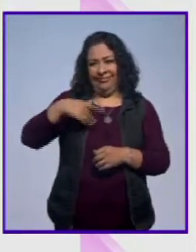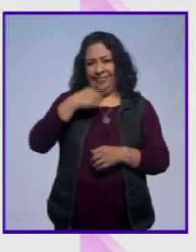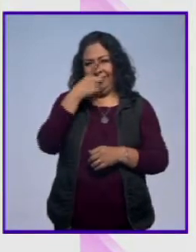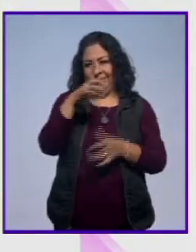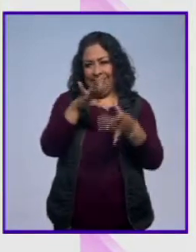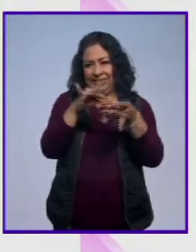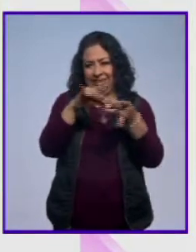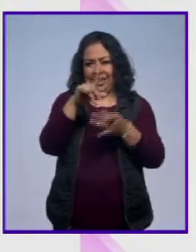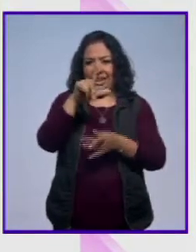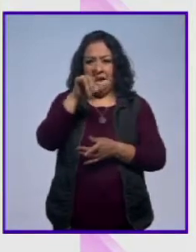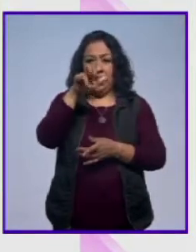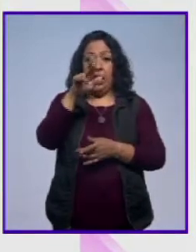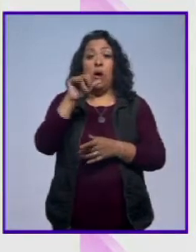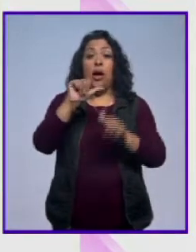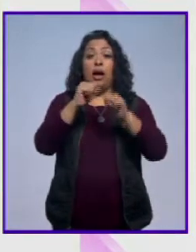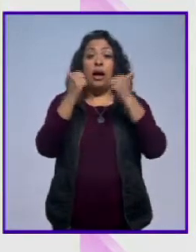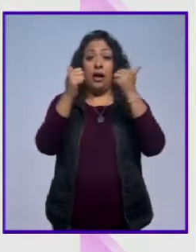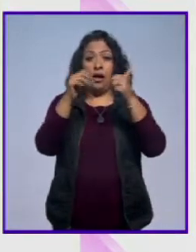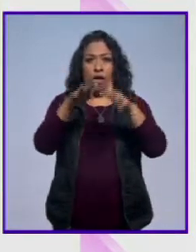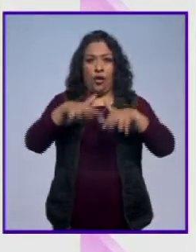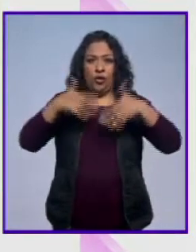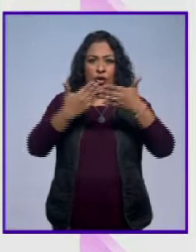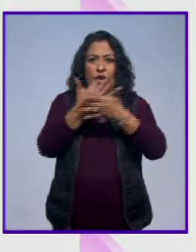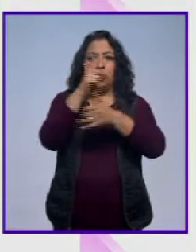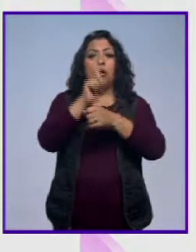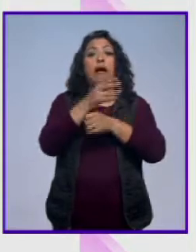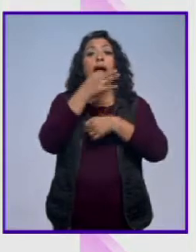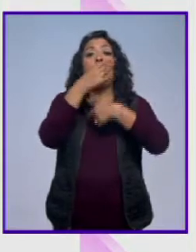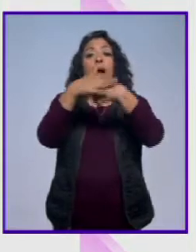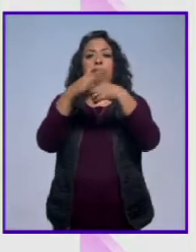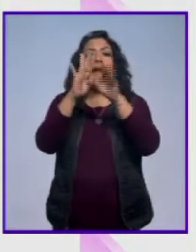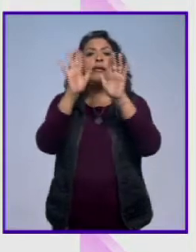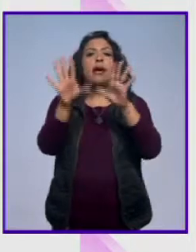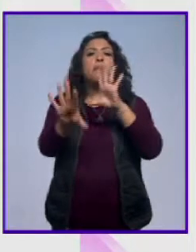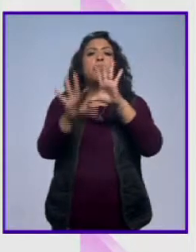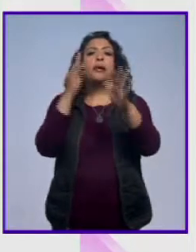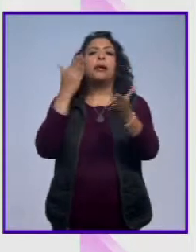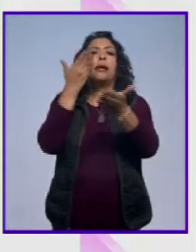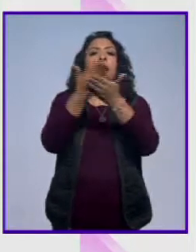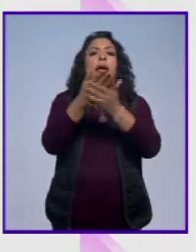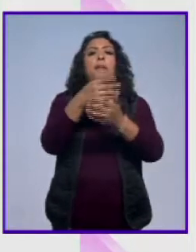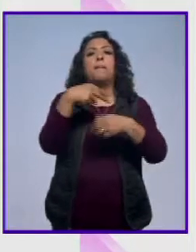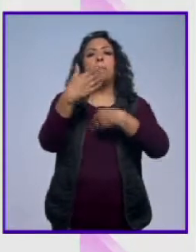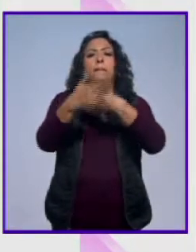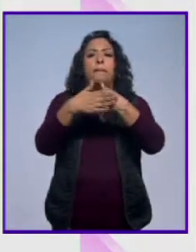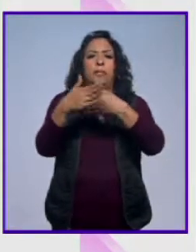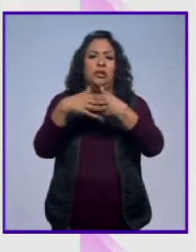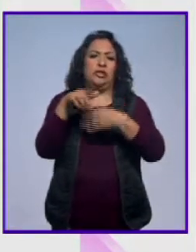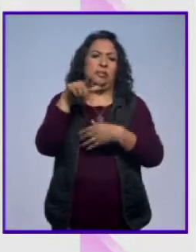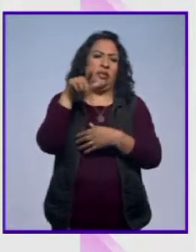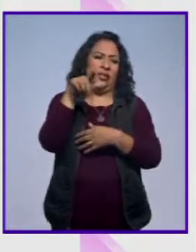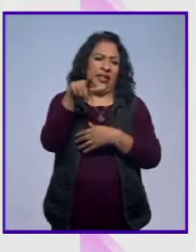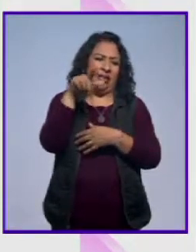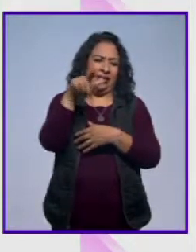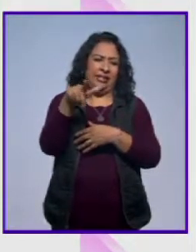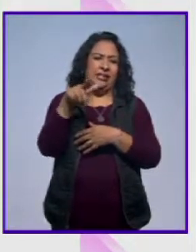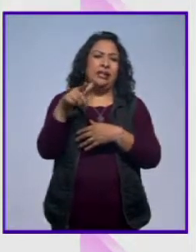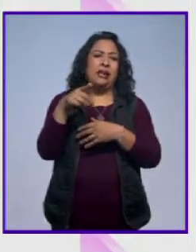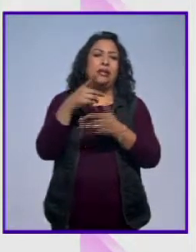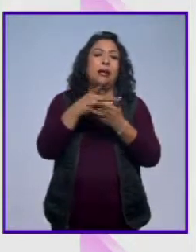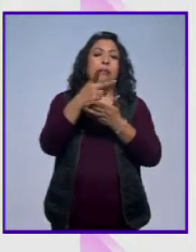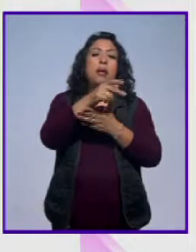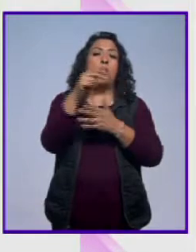decía es que el Auditorio Nacional anunció ya a los nominados para la decima séptima edición de las lunas del auditorio, los